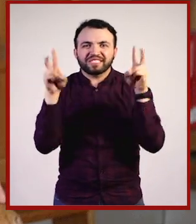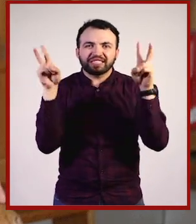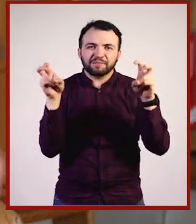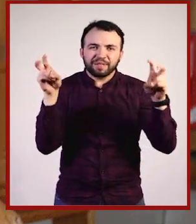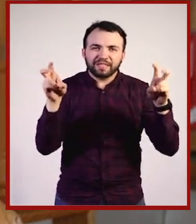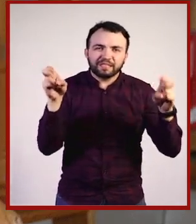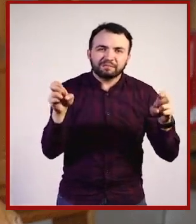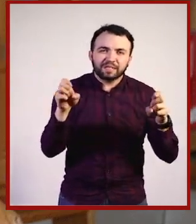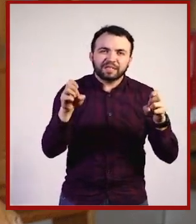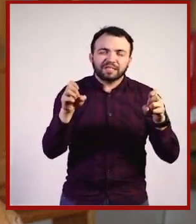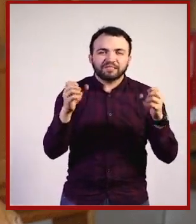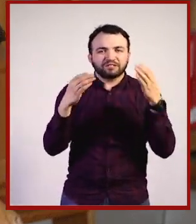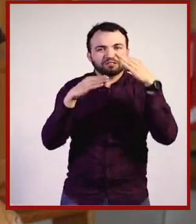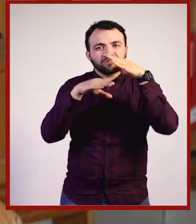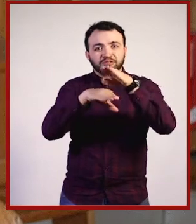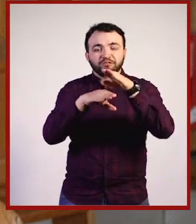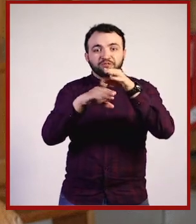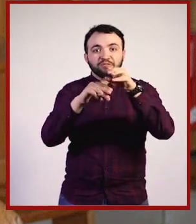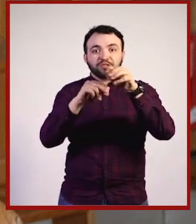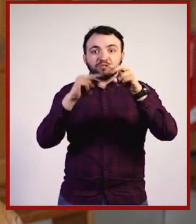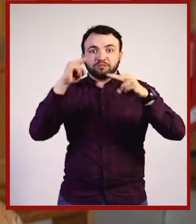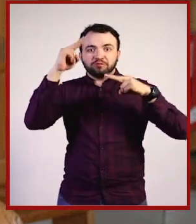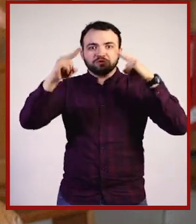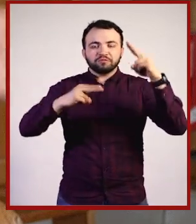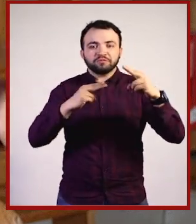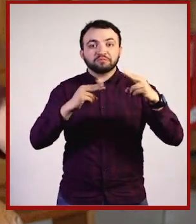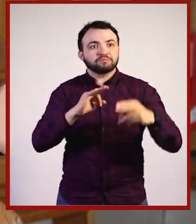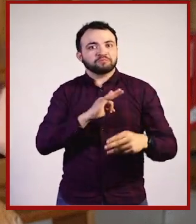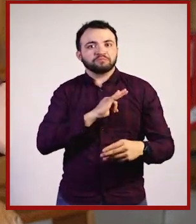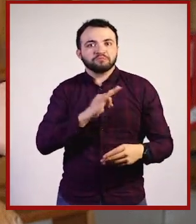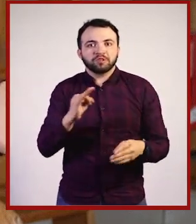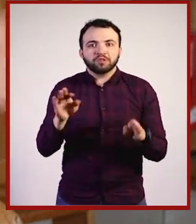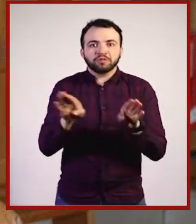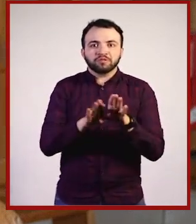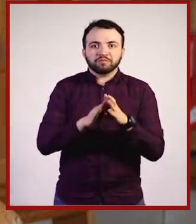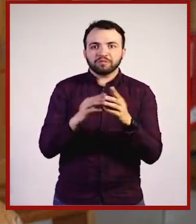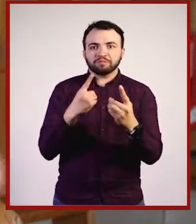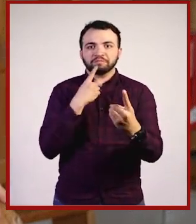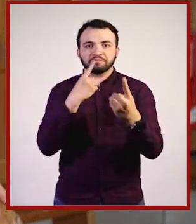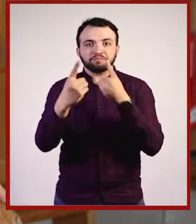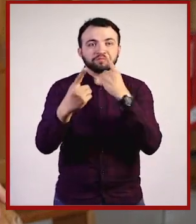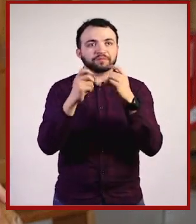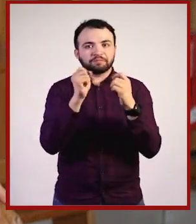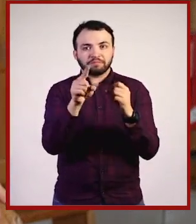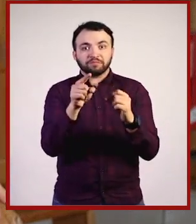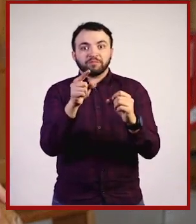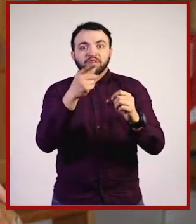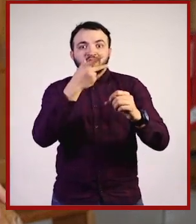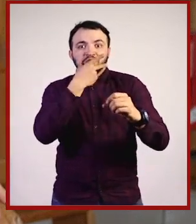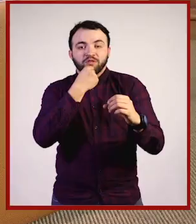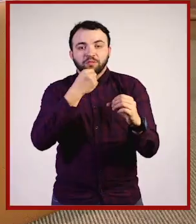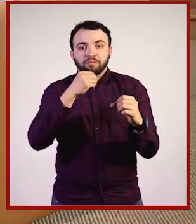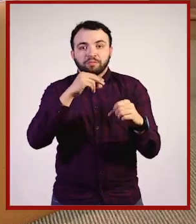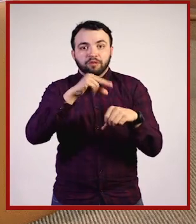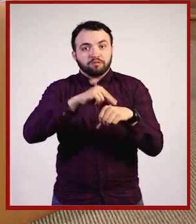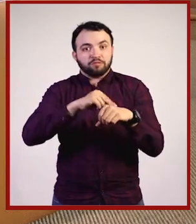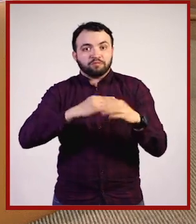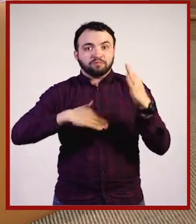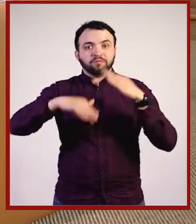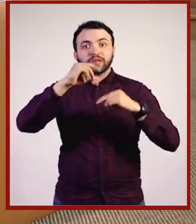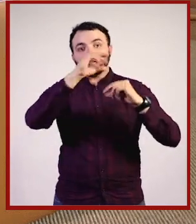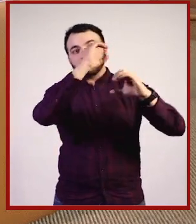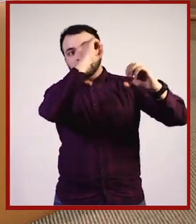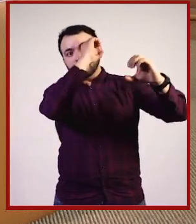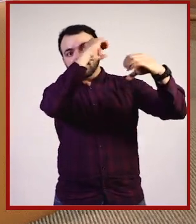de cómo está constituido el cosmos, se pueden discutir aquí con los astrónomos del Colegio Nacional. Por ejemplo,